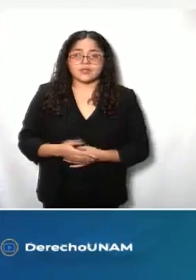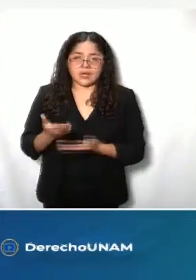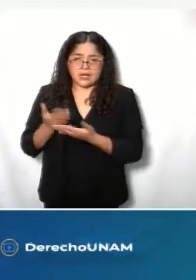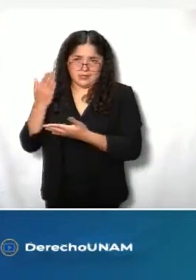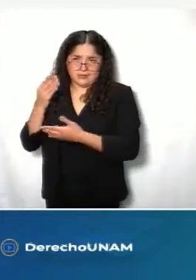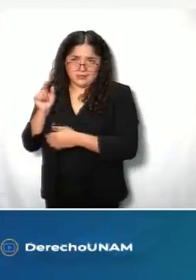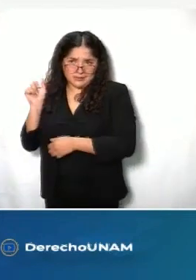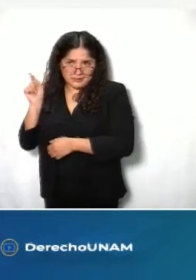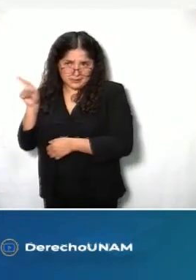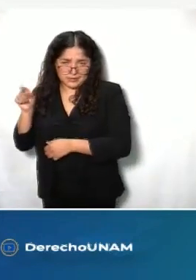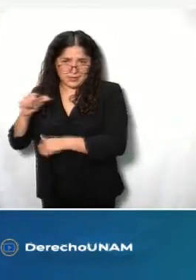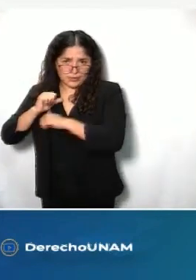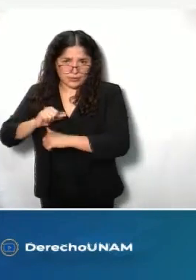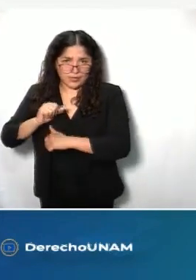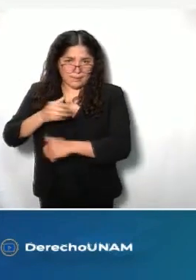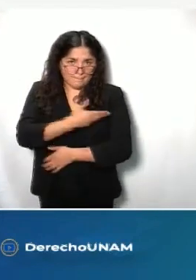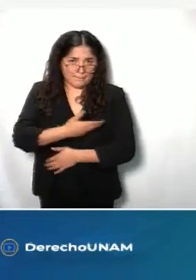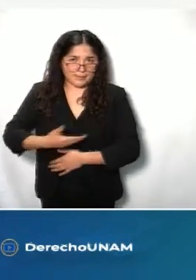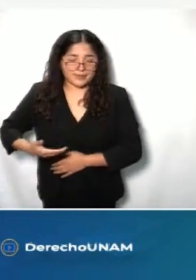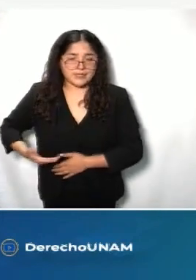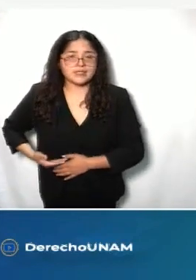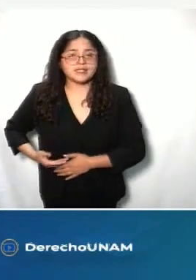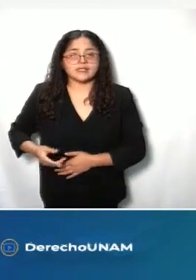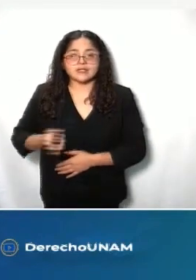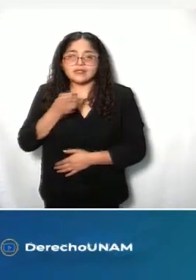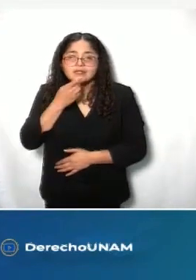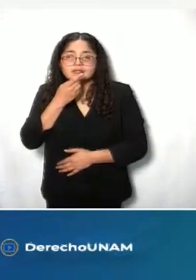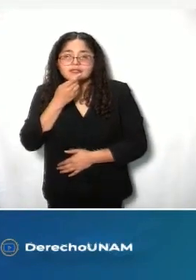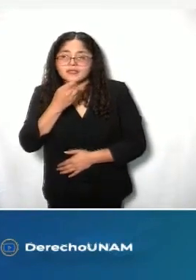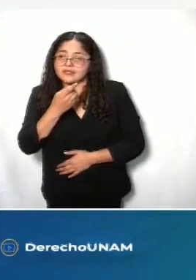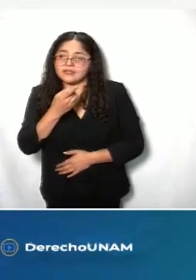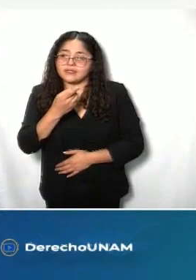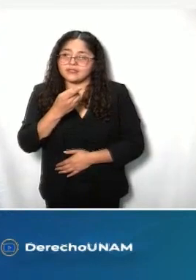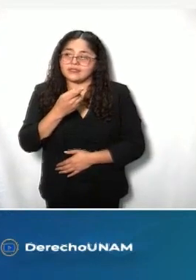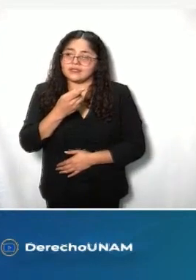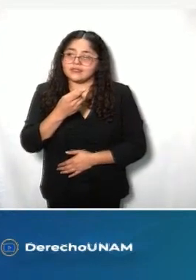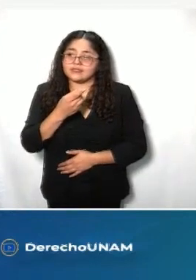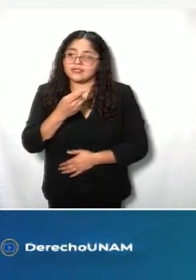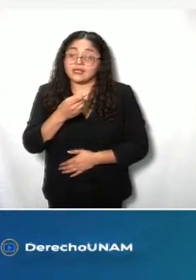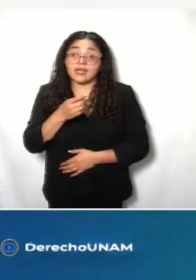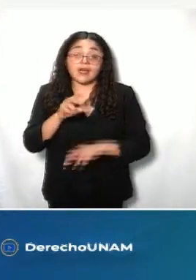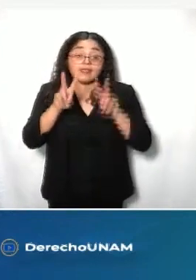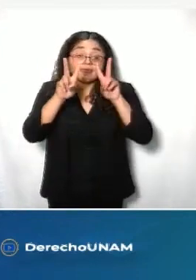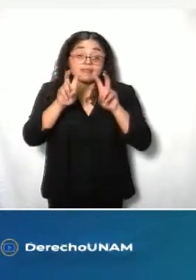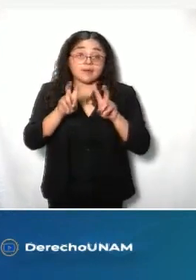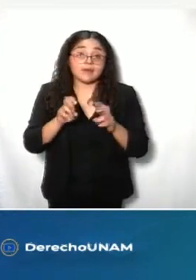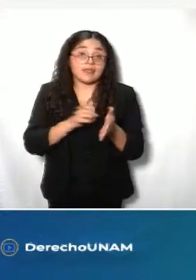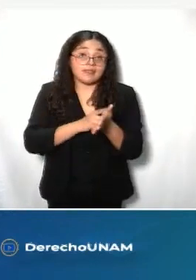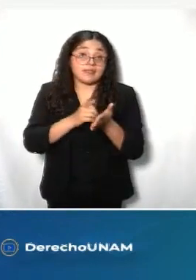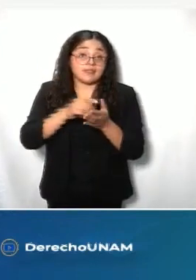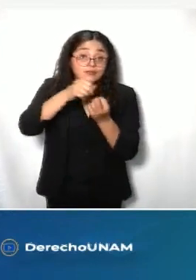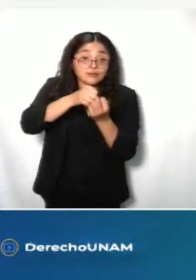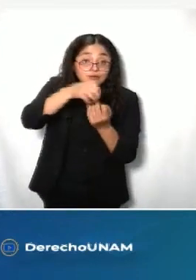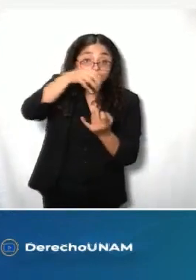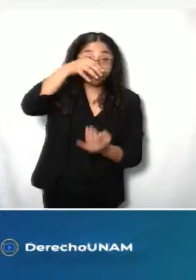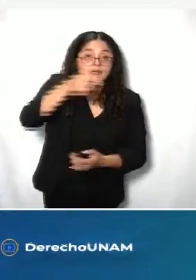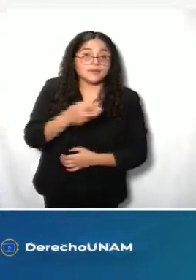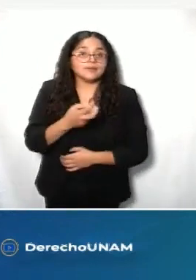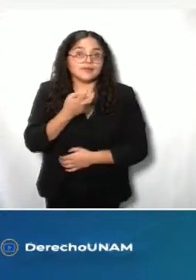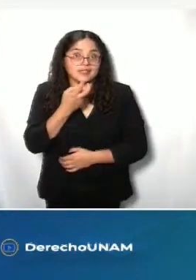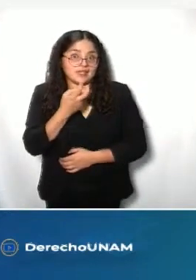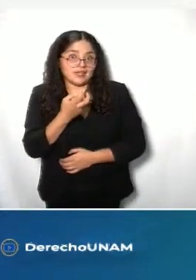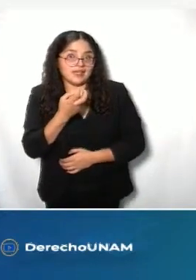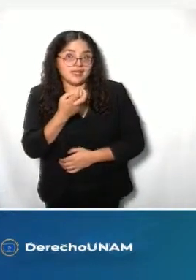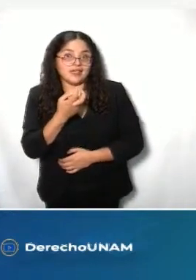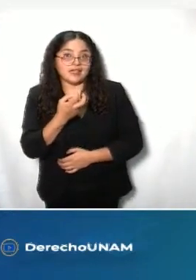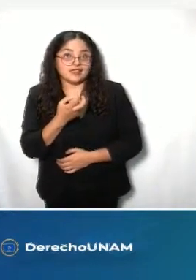presidente, comisionado presidente sobre las materias de derecho constitucional, pues estos dos